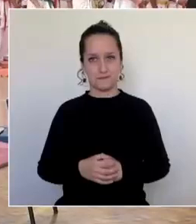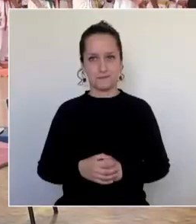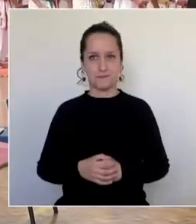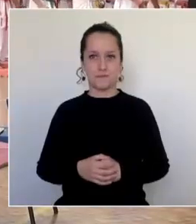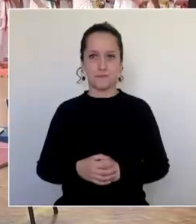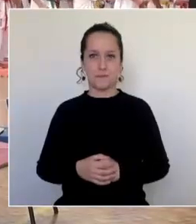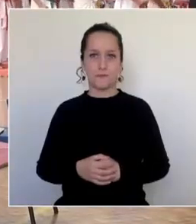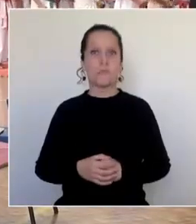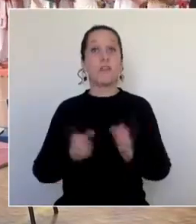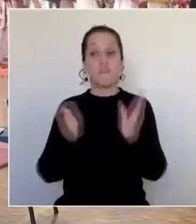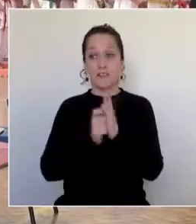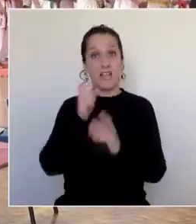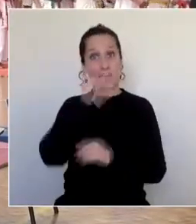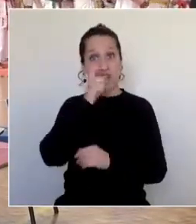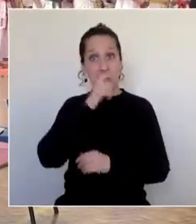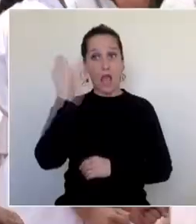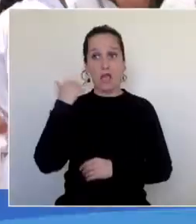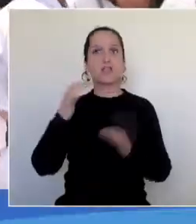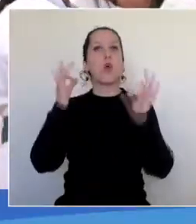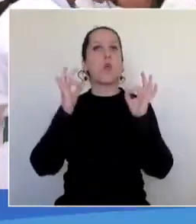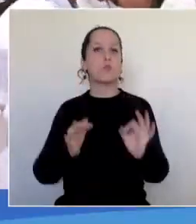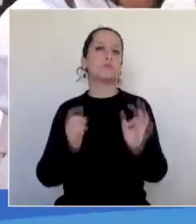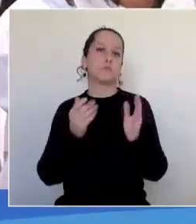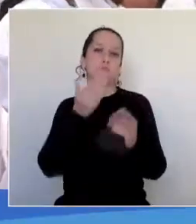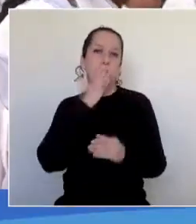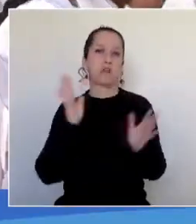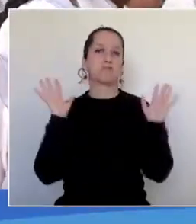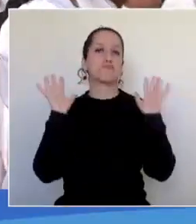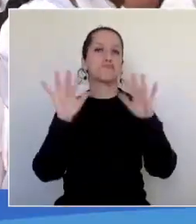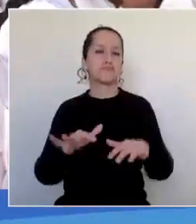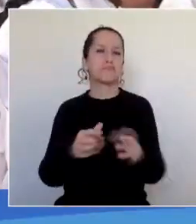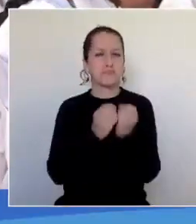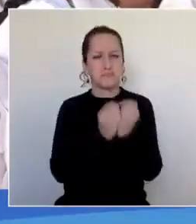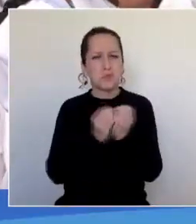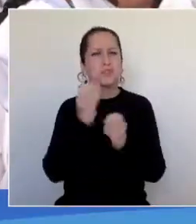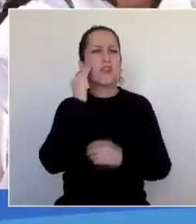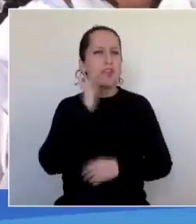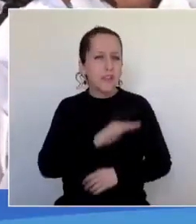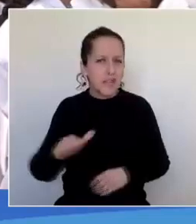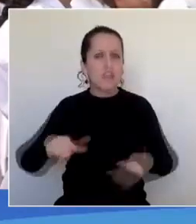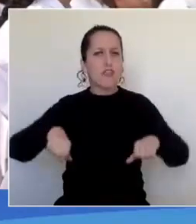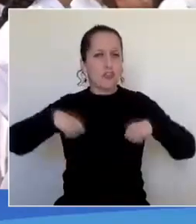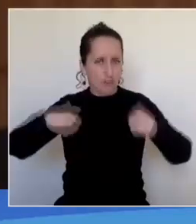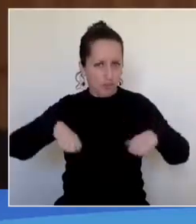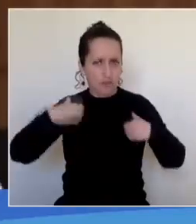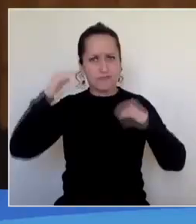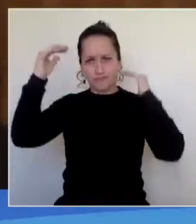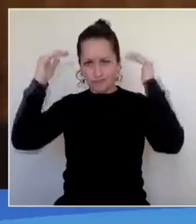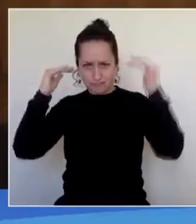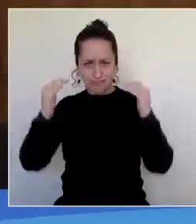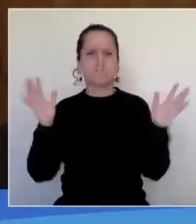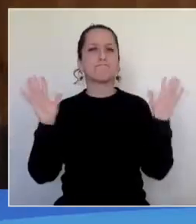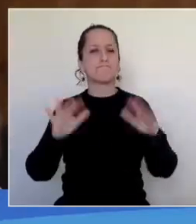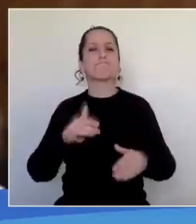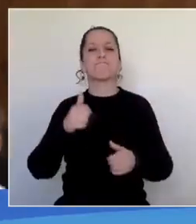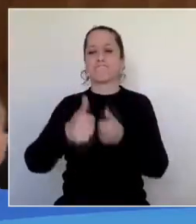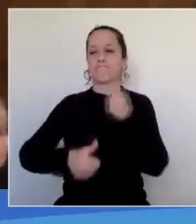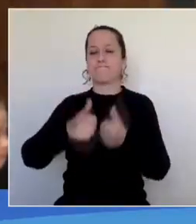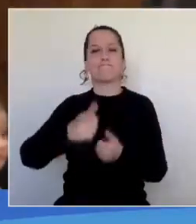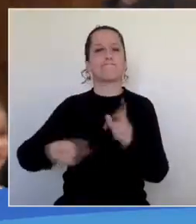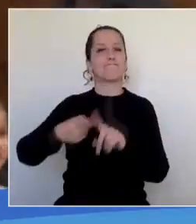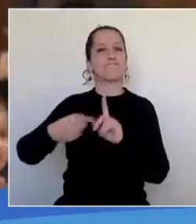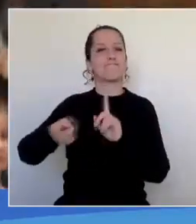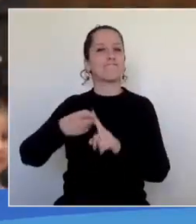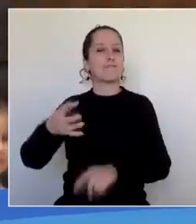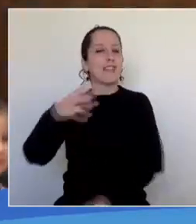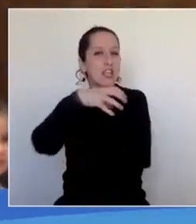El día feriado fue ideal para que cientos de niños, niñas, adolescentes y jóvenes se dieran cita en el